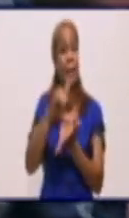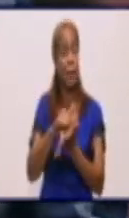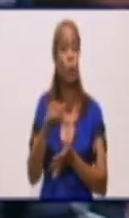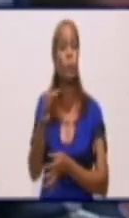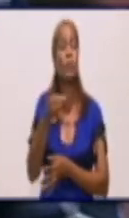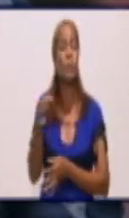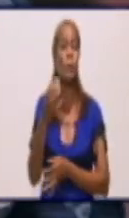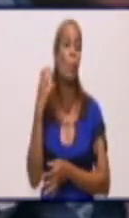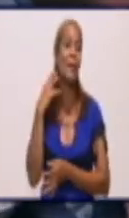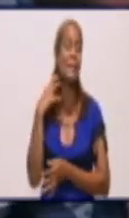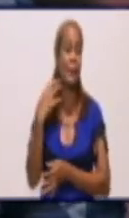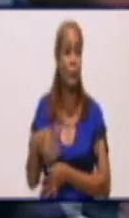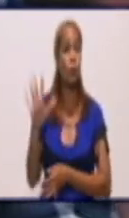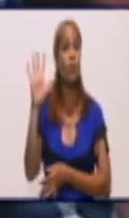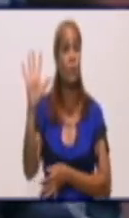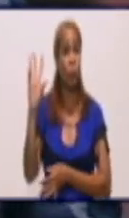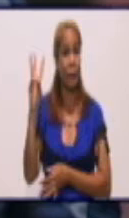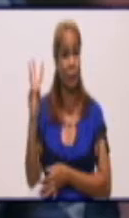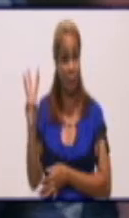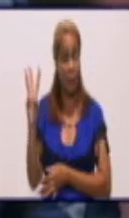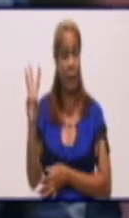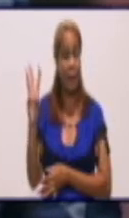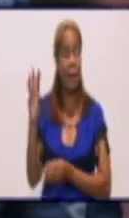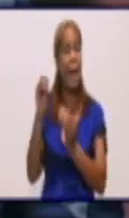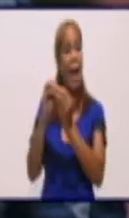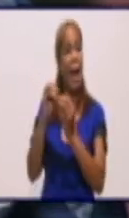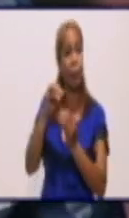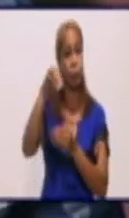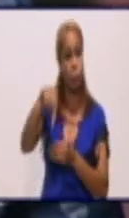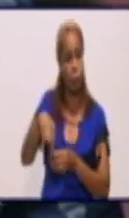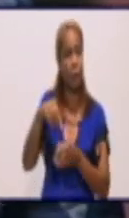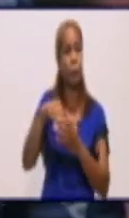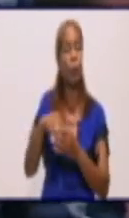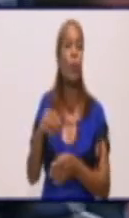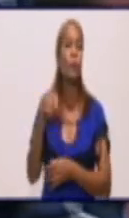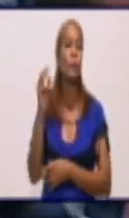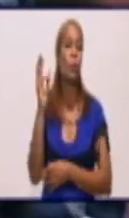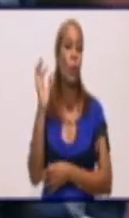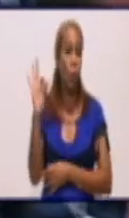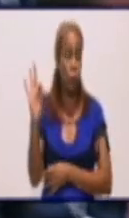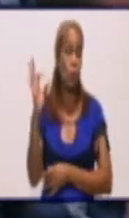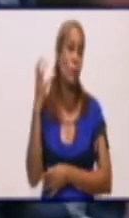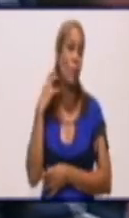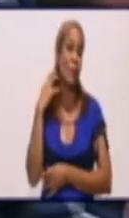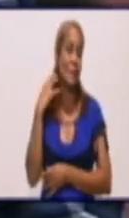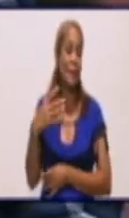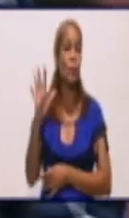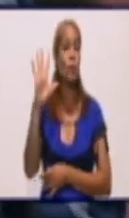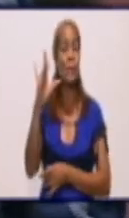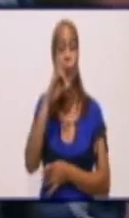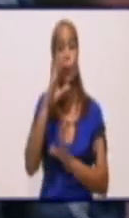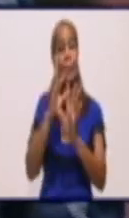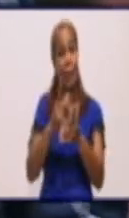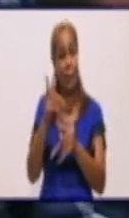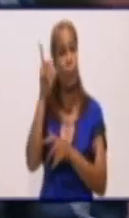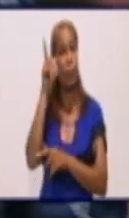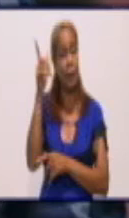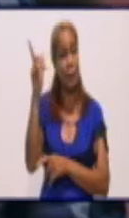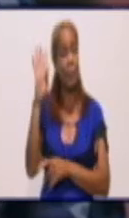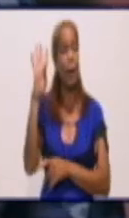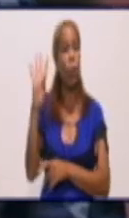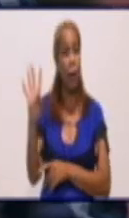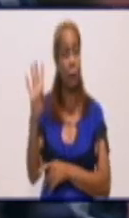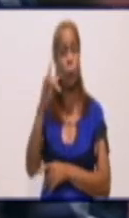54 casos autóctonos, 26 de ellos son de Bayamo, 8 de Manzanillo, 5 de Niquero y de Guayarriba, 4 del